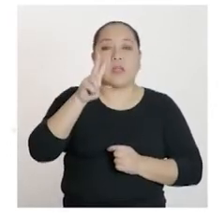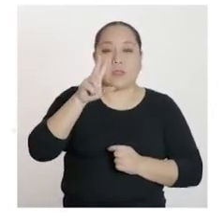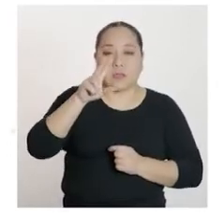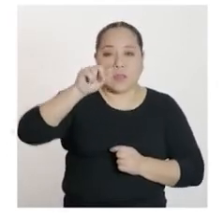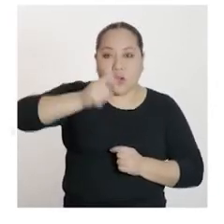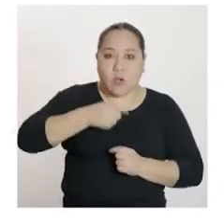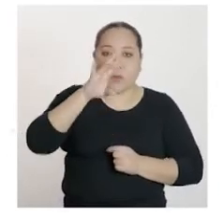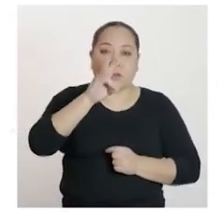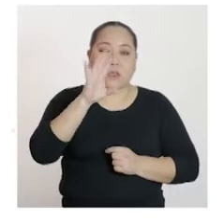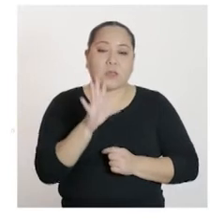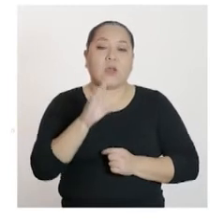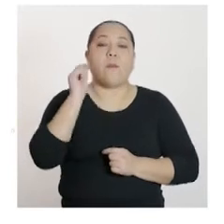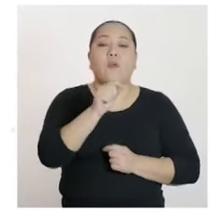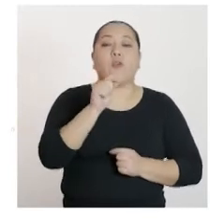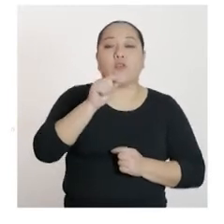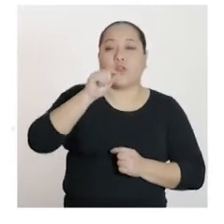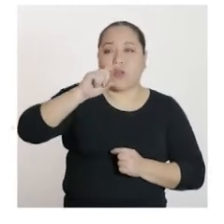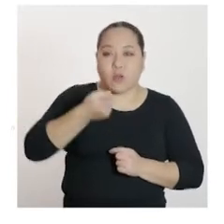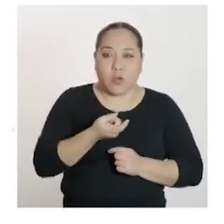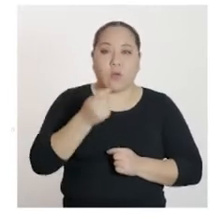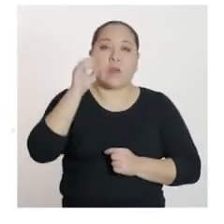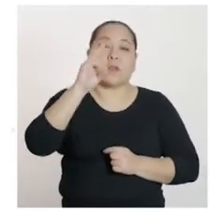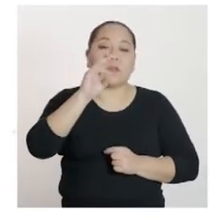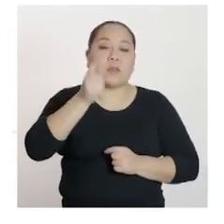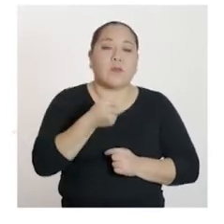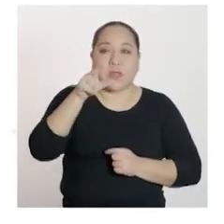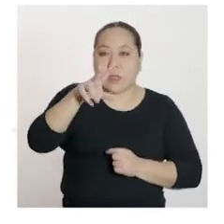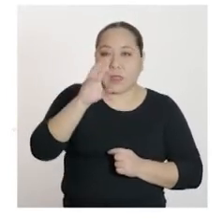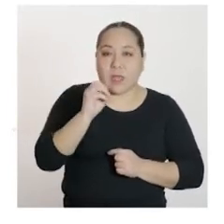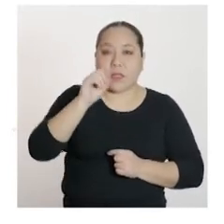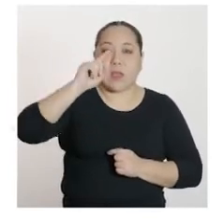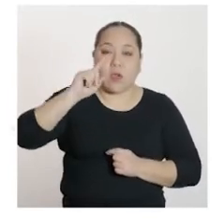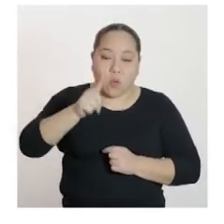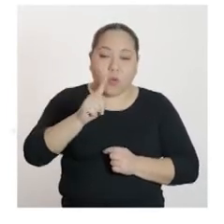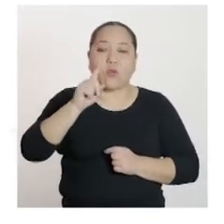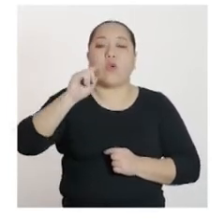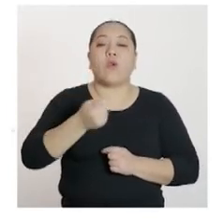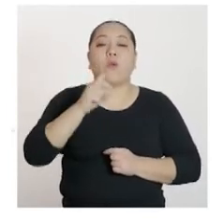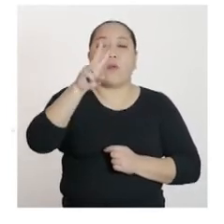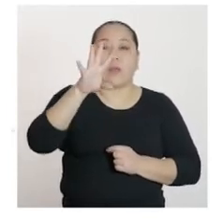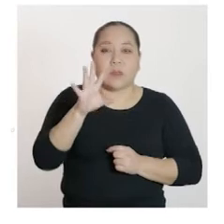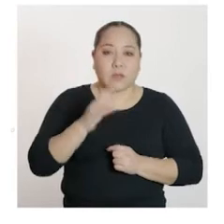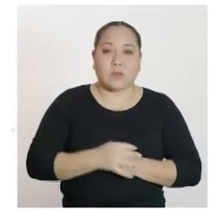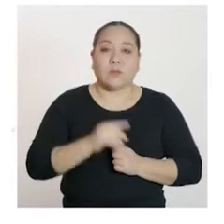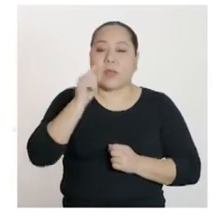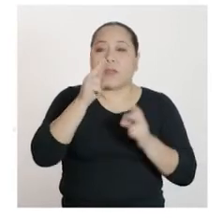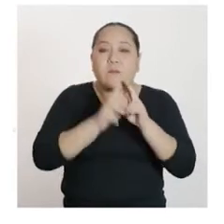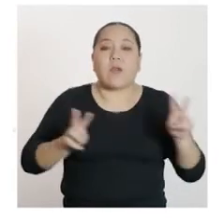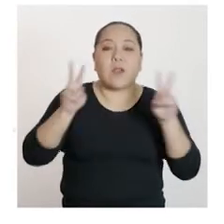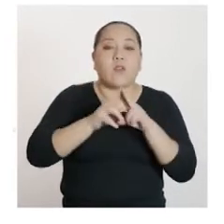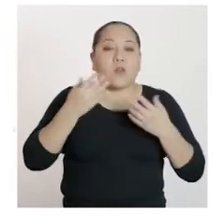punto y coma 7031,25, cuyo valor